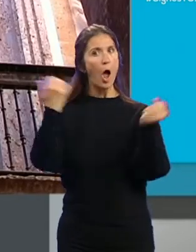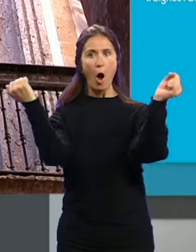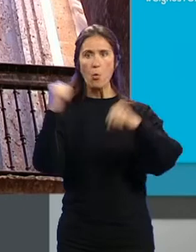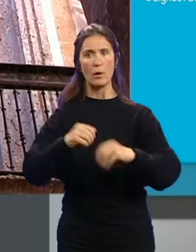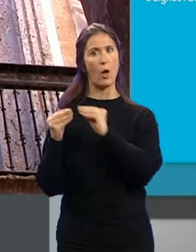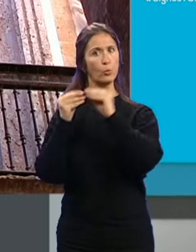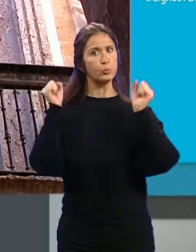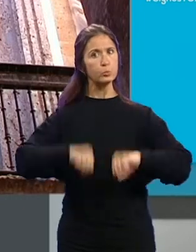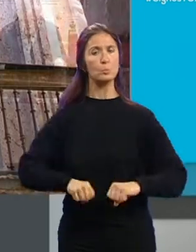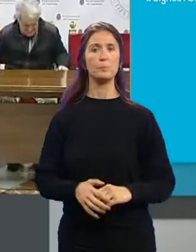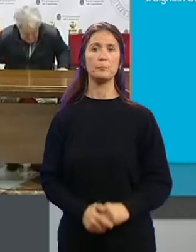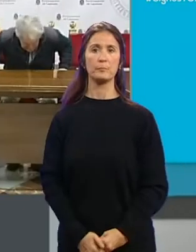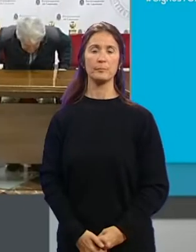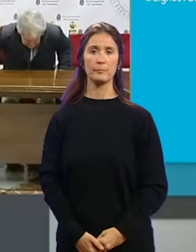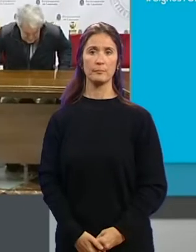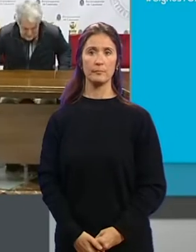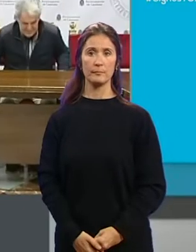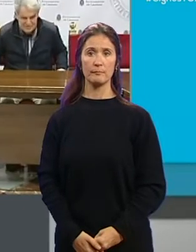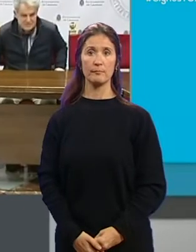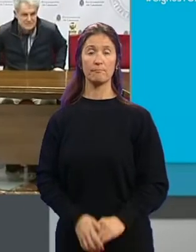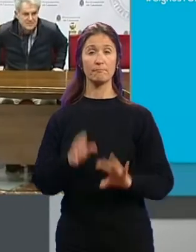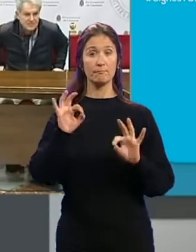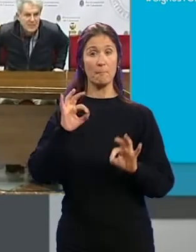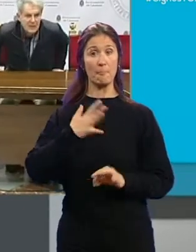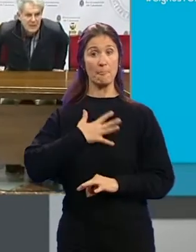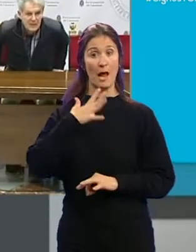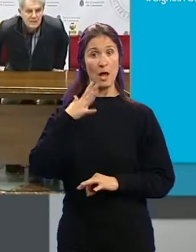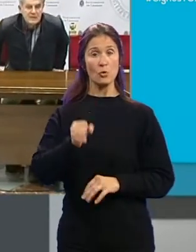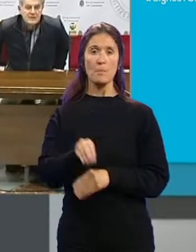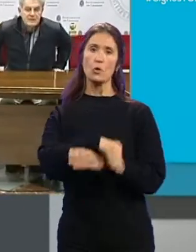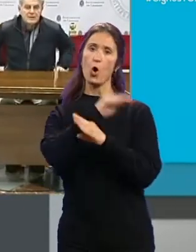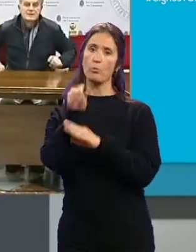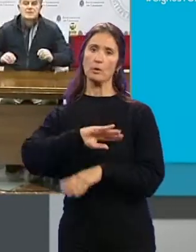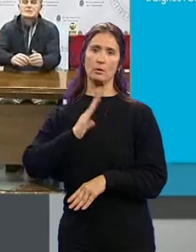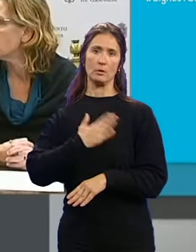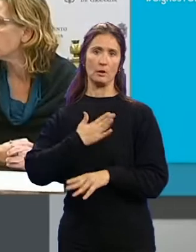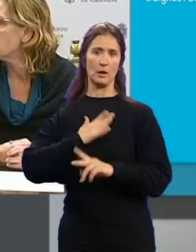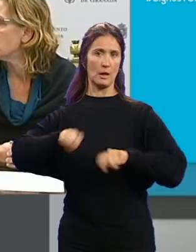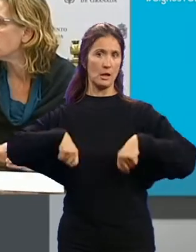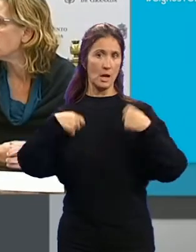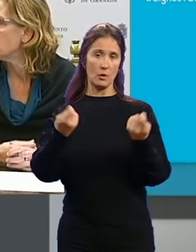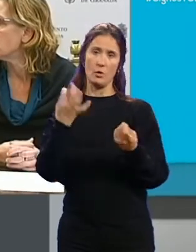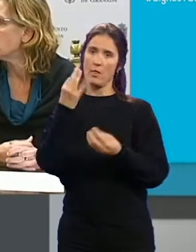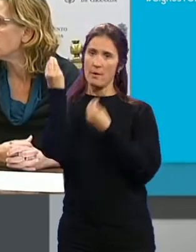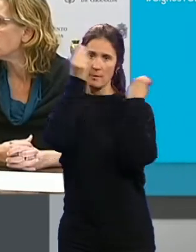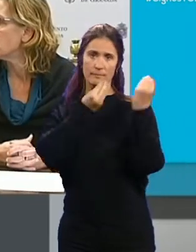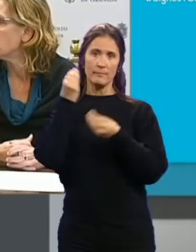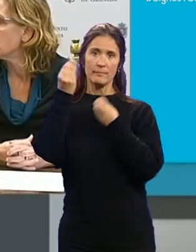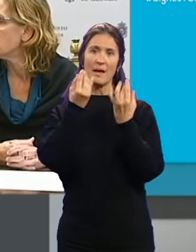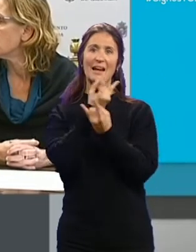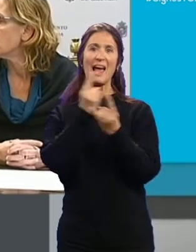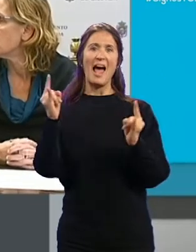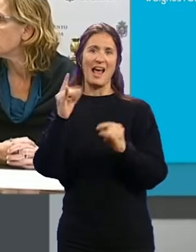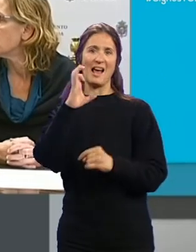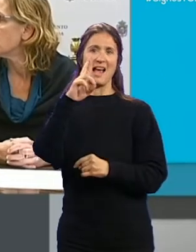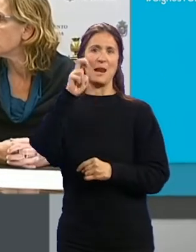unanimidad. Que el Ayuntamiento proteja el patrimonio natural y reconsidere el proyecto Cármenes del Darro.